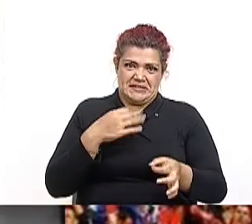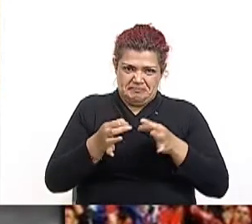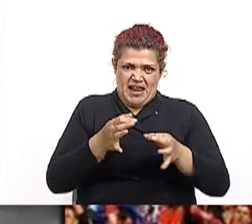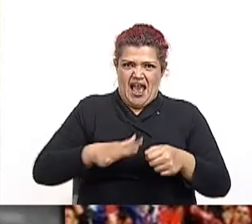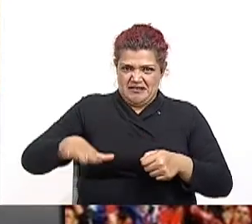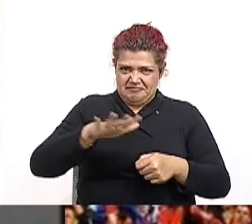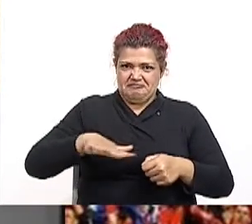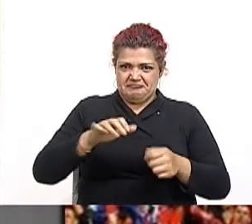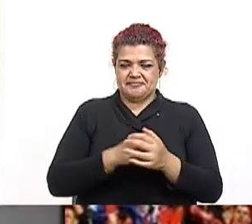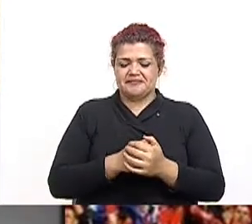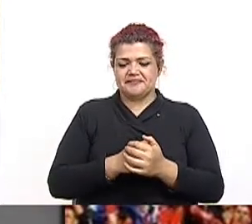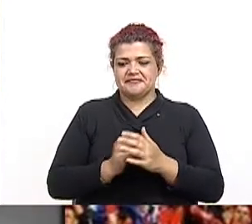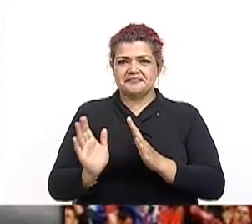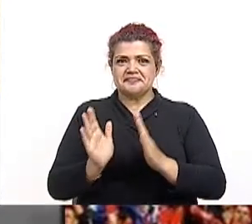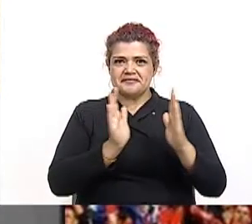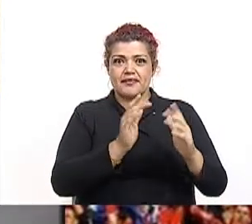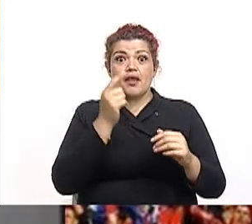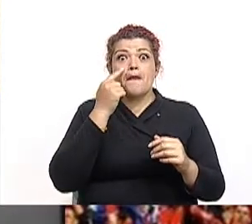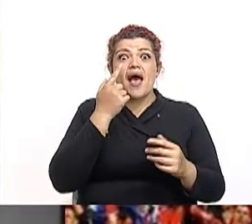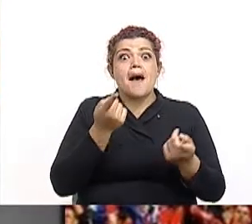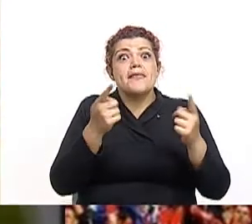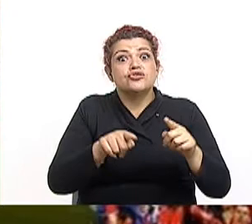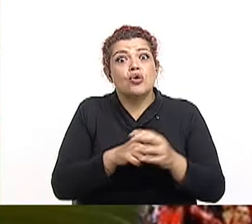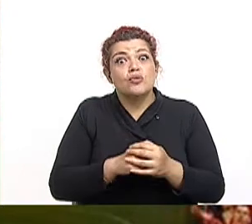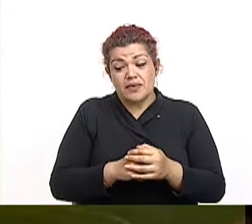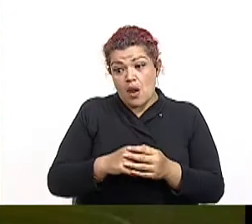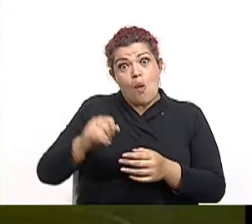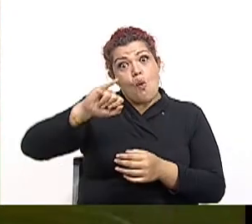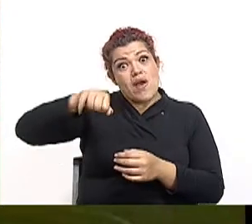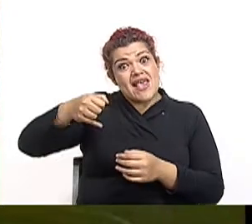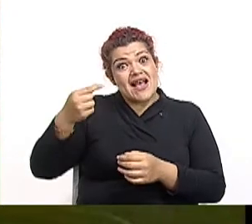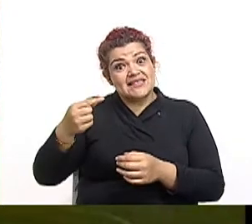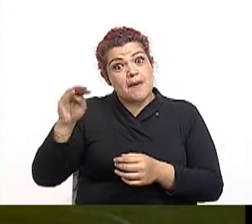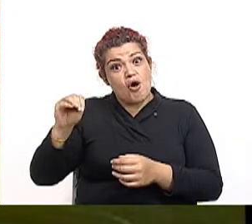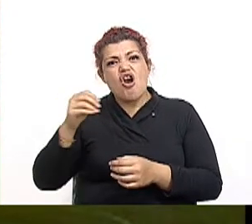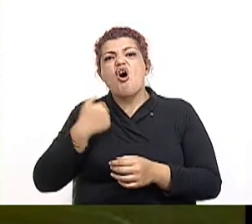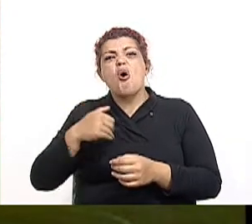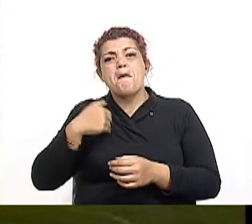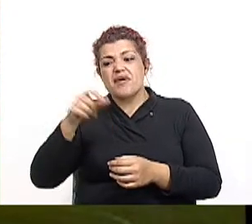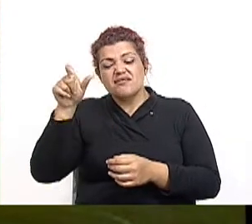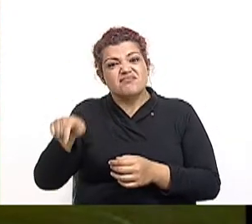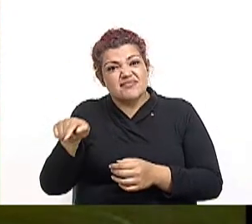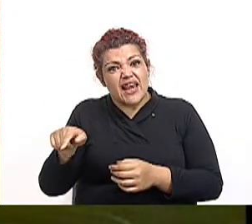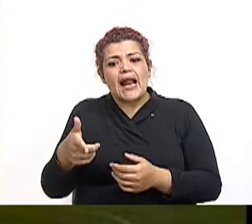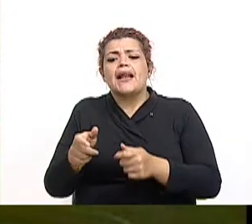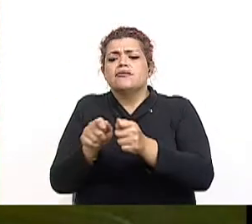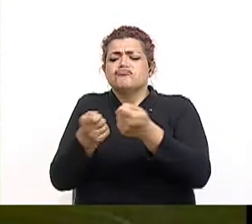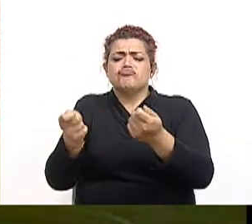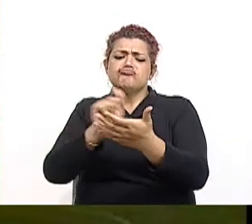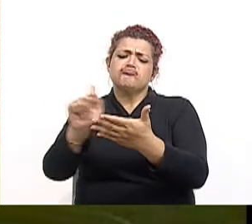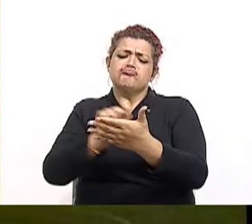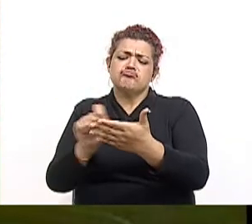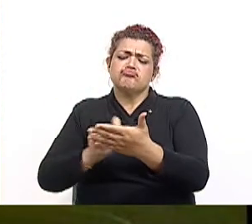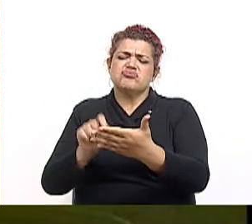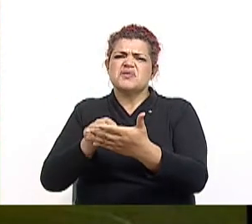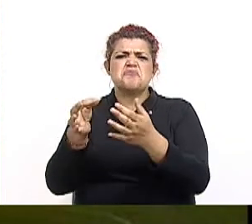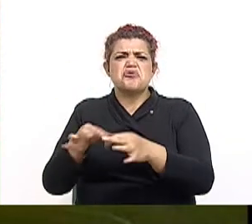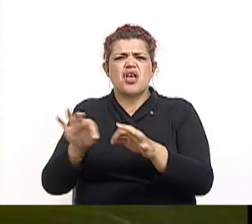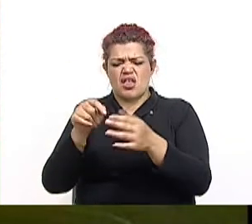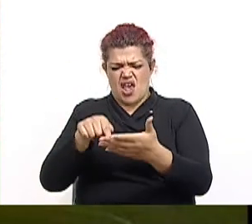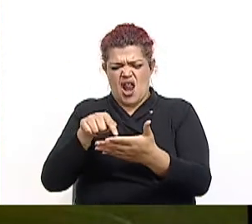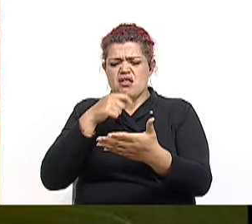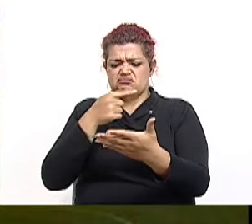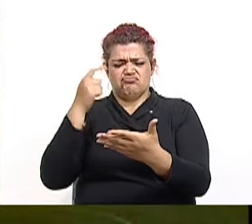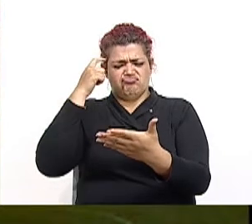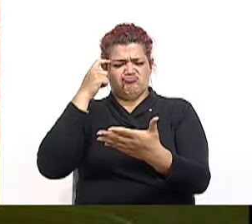Bueno, en este segmento Joaquín García, monje, lo recordamos con esa revista repertorio americano. ¿Por qué era importante? Porque generaba